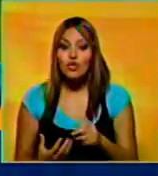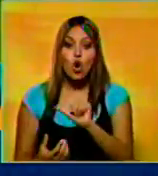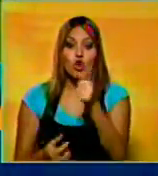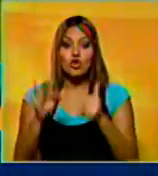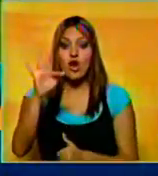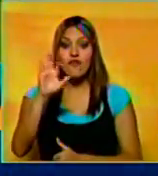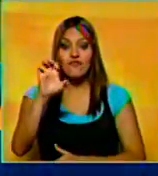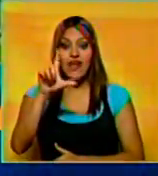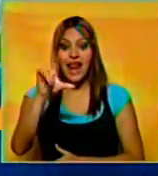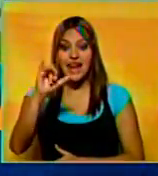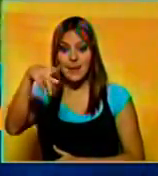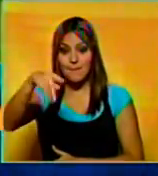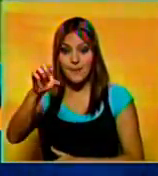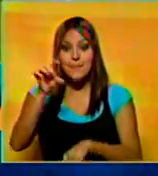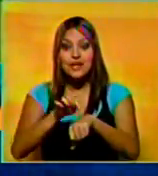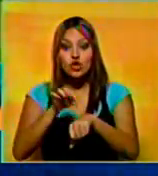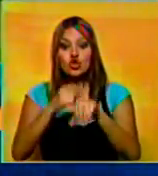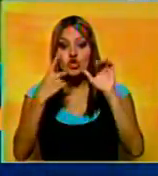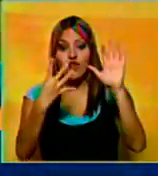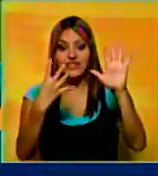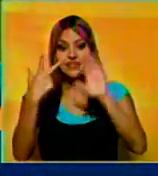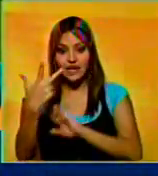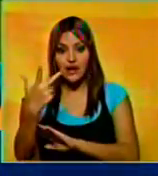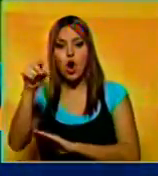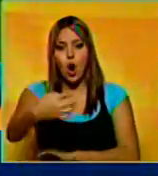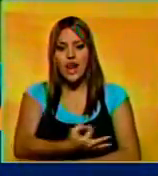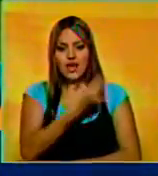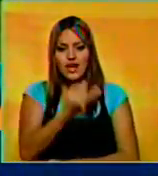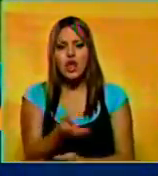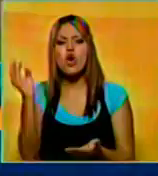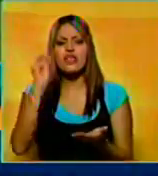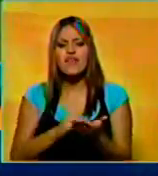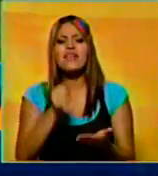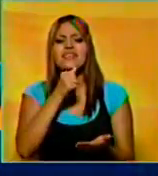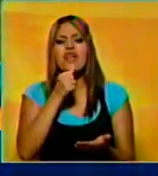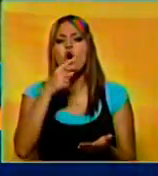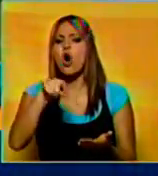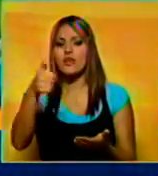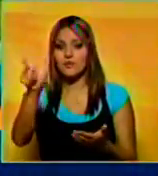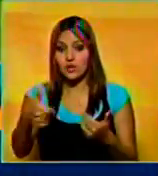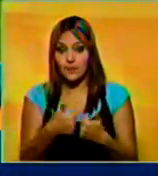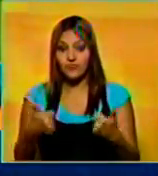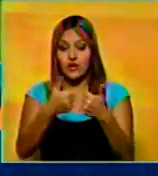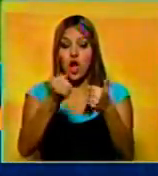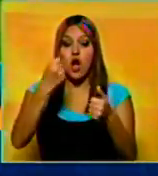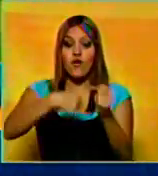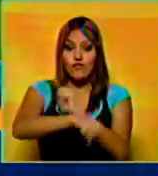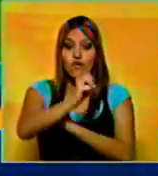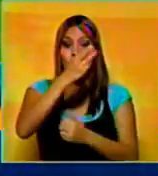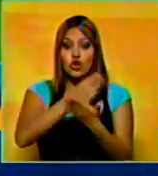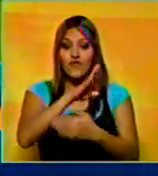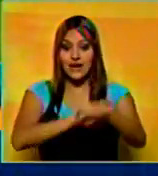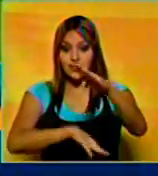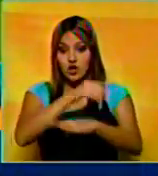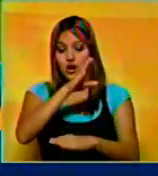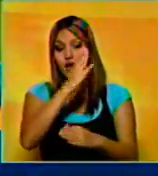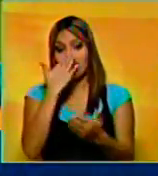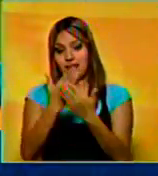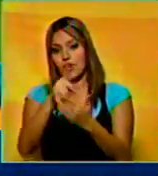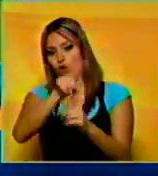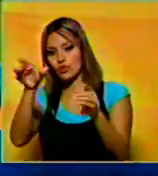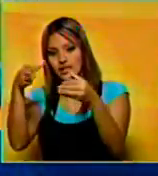Santana al 93. Esta tarde se definirán los otros dos semifinalistas. El FC Barcelona recibirá al PSG